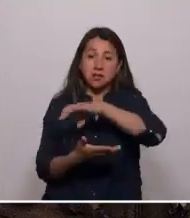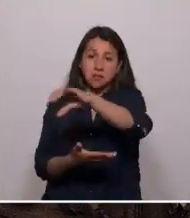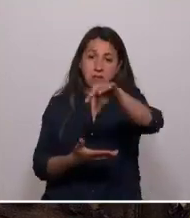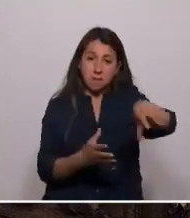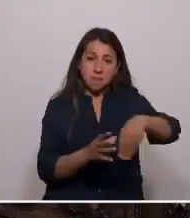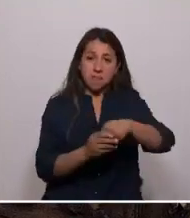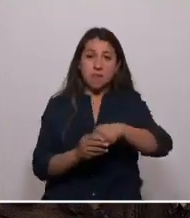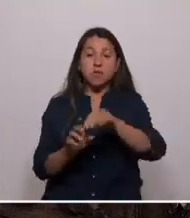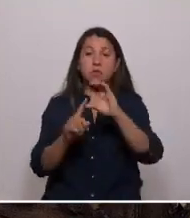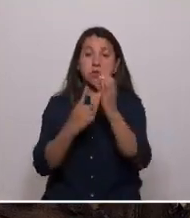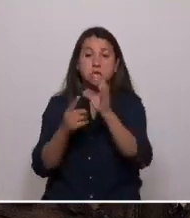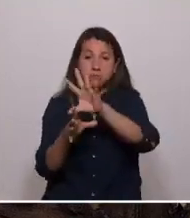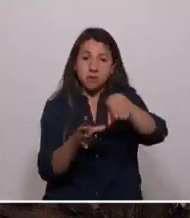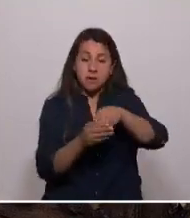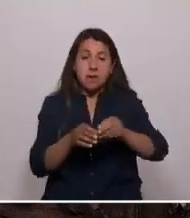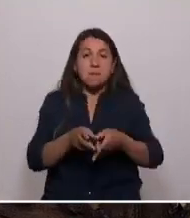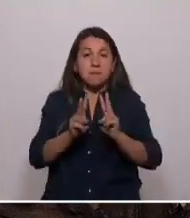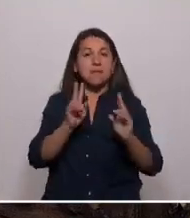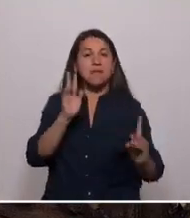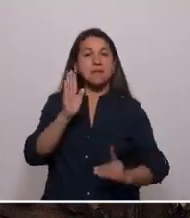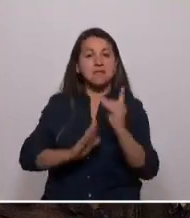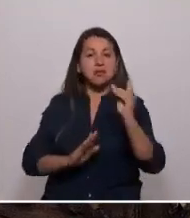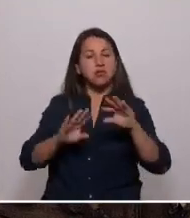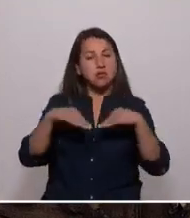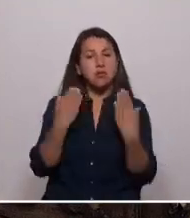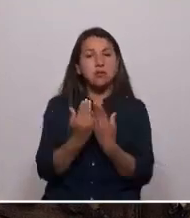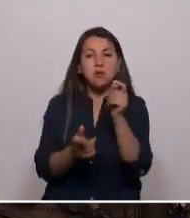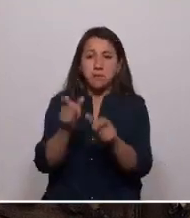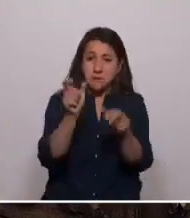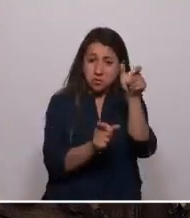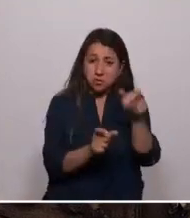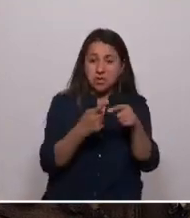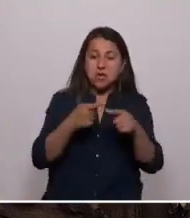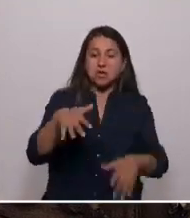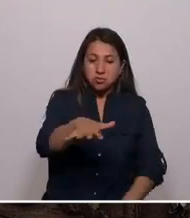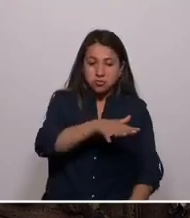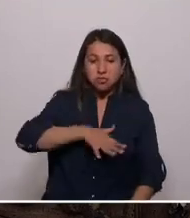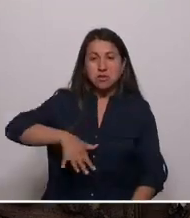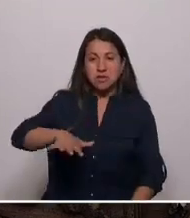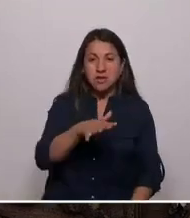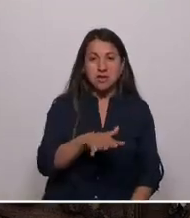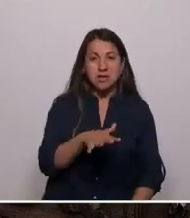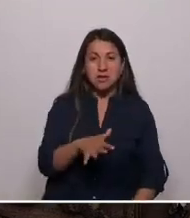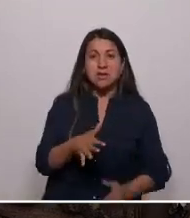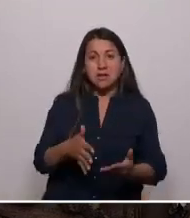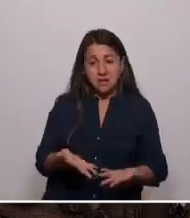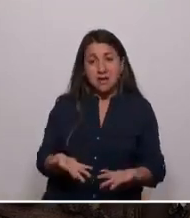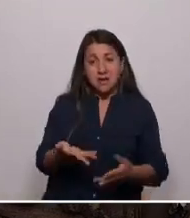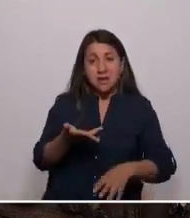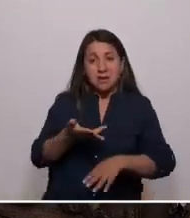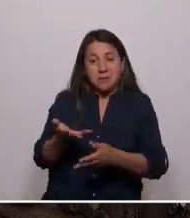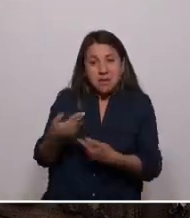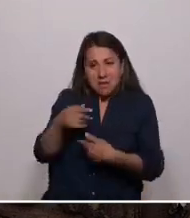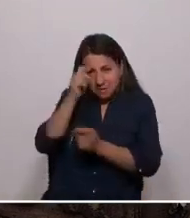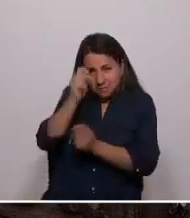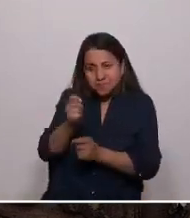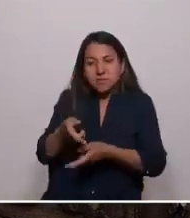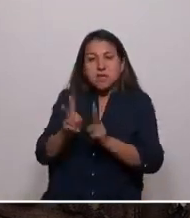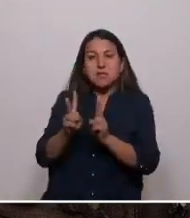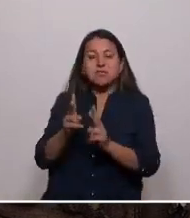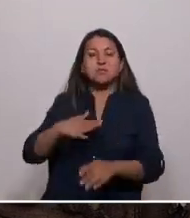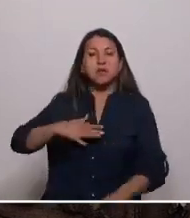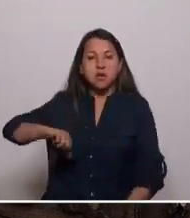intercultural, que nos permitirá un desarrollo integral de las personas en la sociedad y que reconocerá el derecho de las niñez y la adolescencia